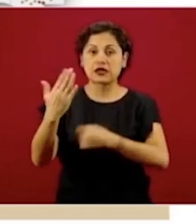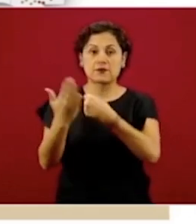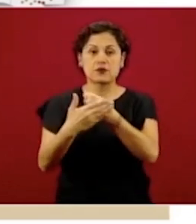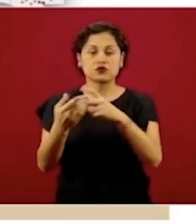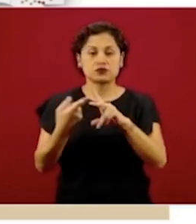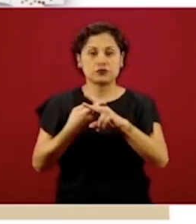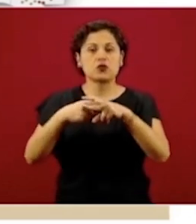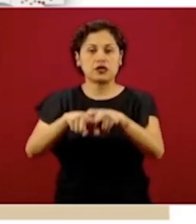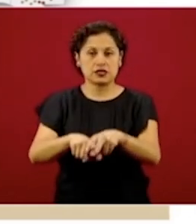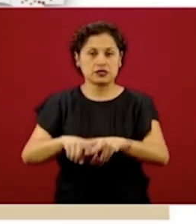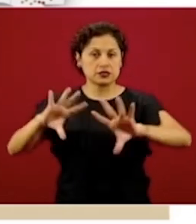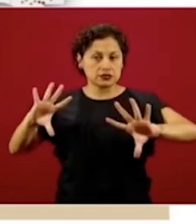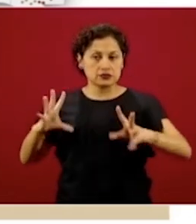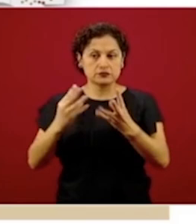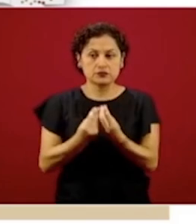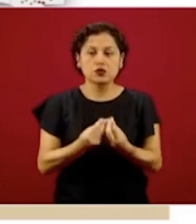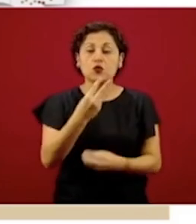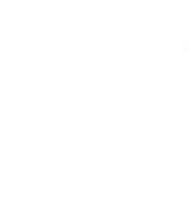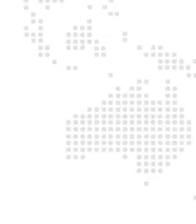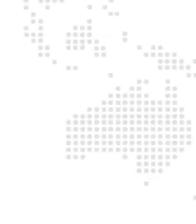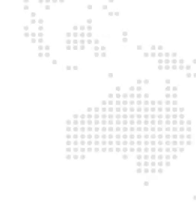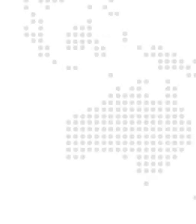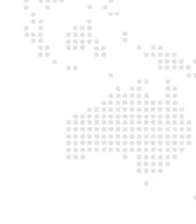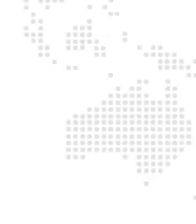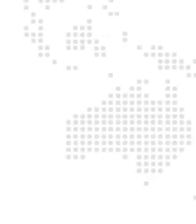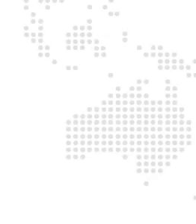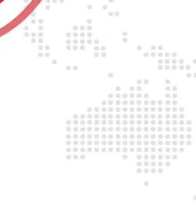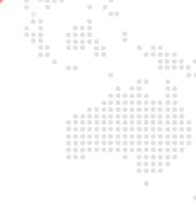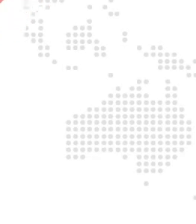un avance de 427 sucursales.